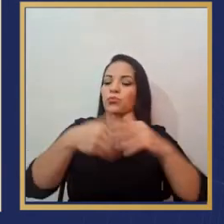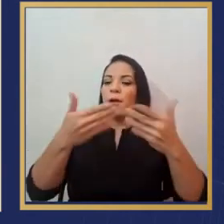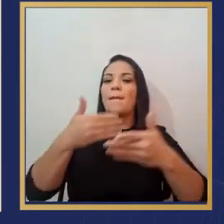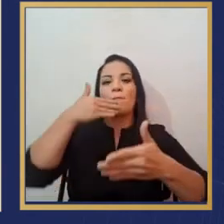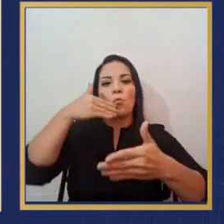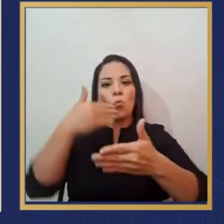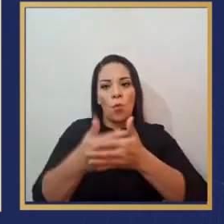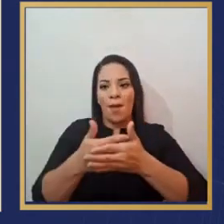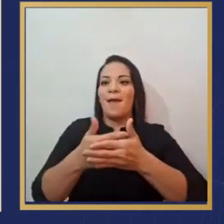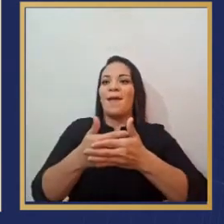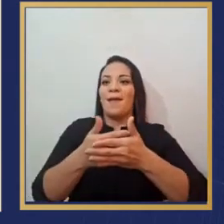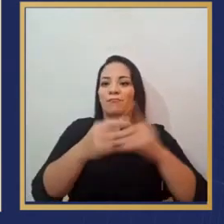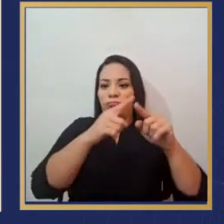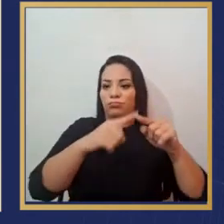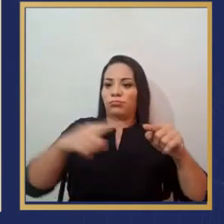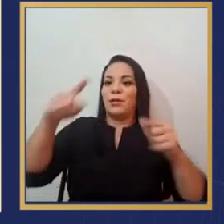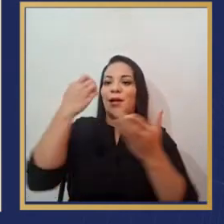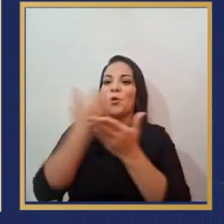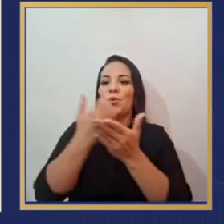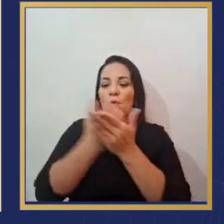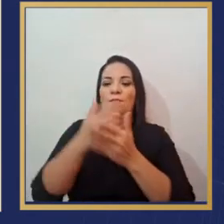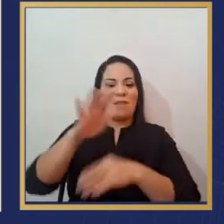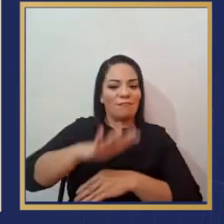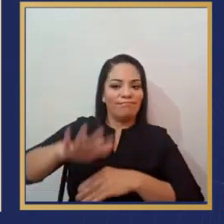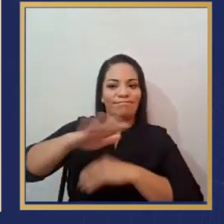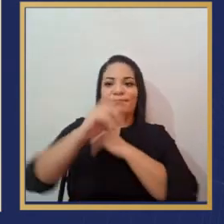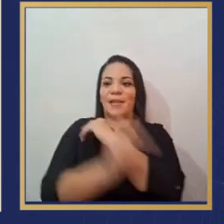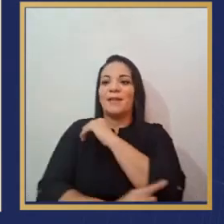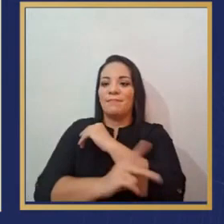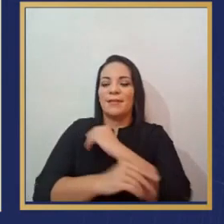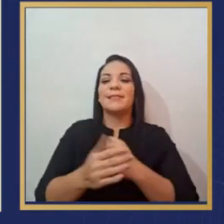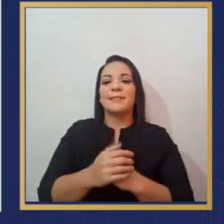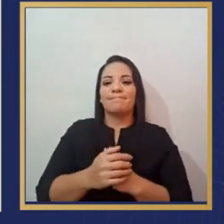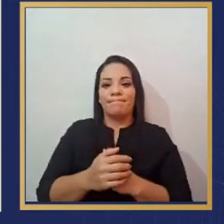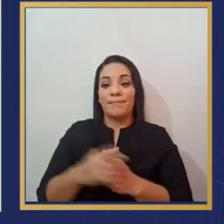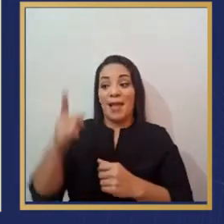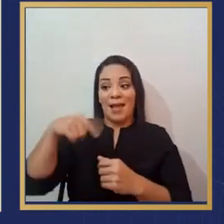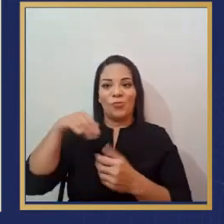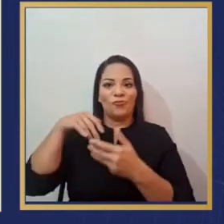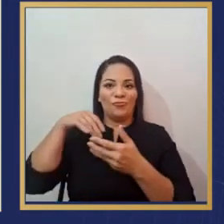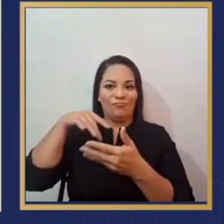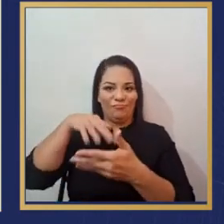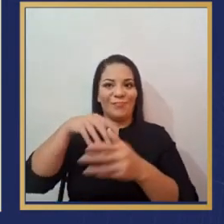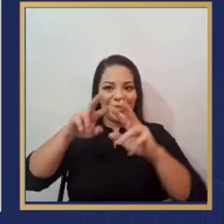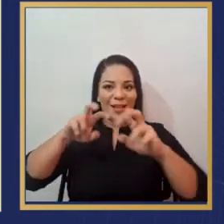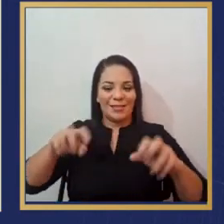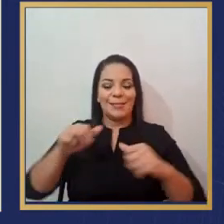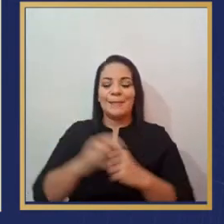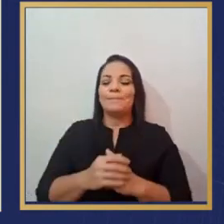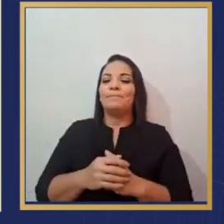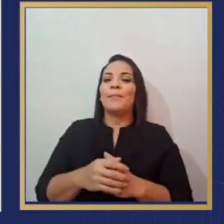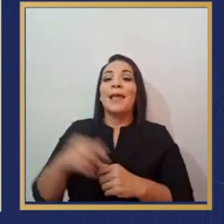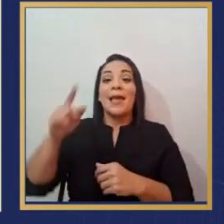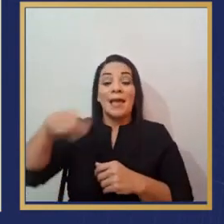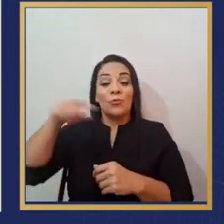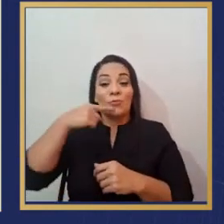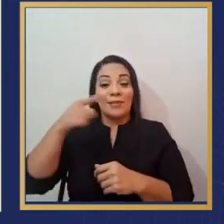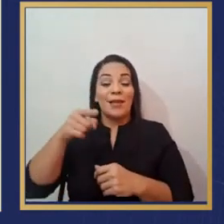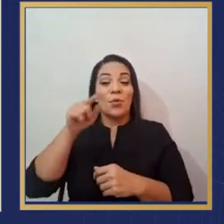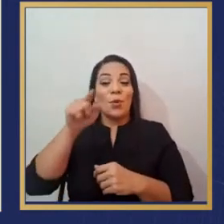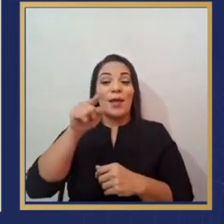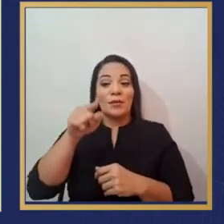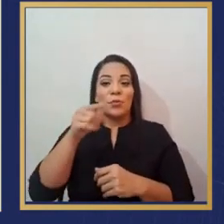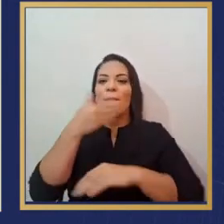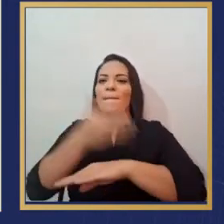comportamiento de la economía nacional en su último análisis y lo atribuyó a una mayor